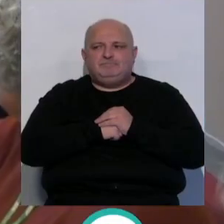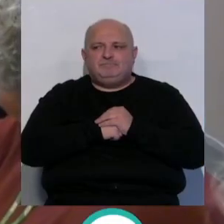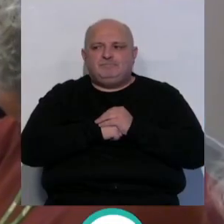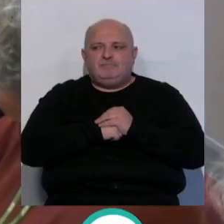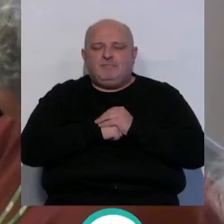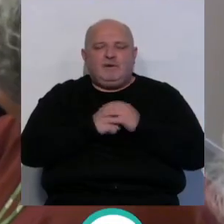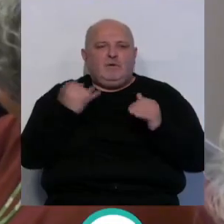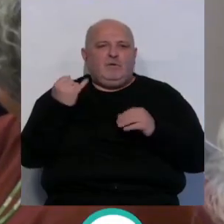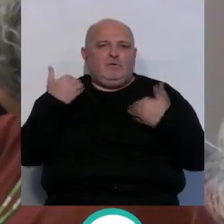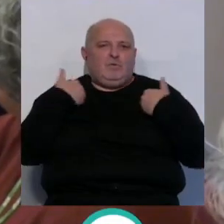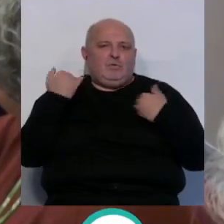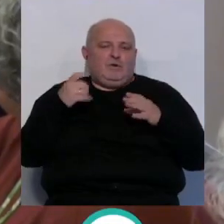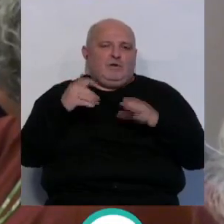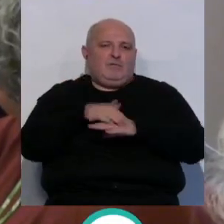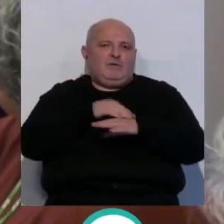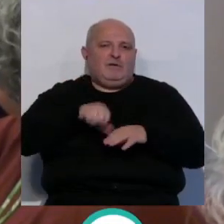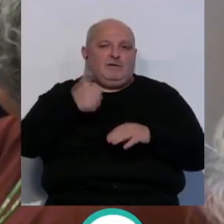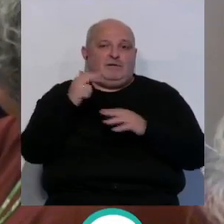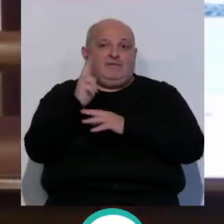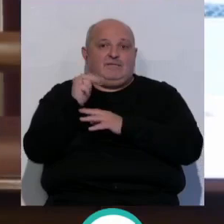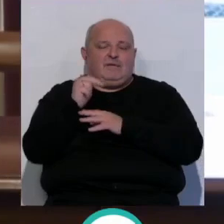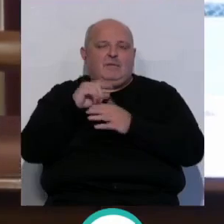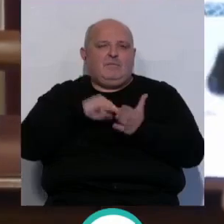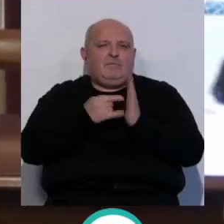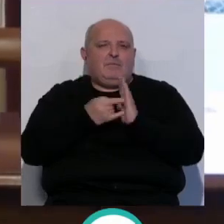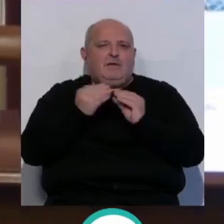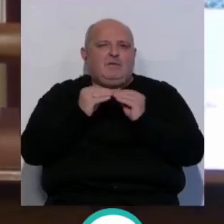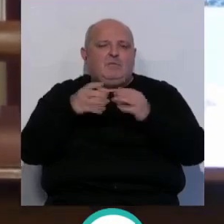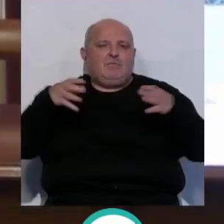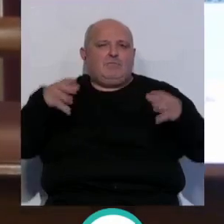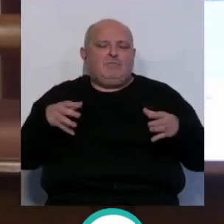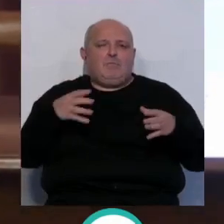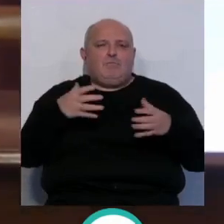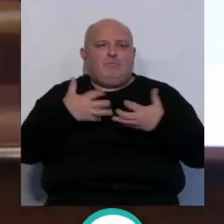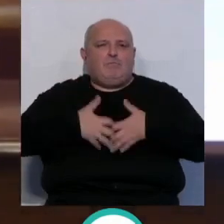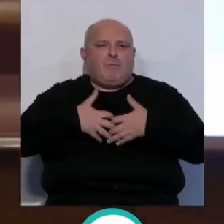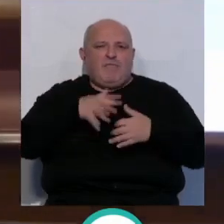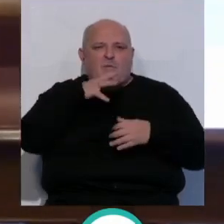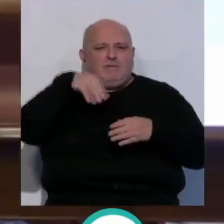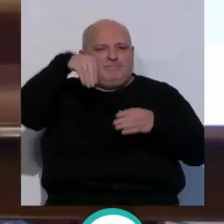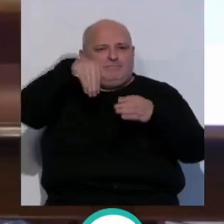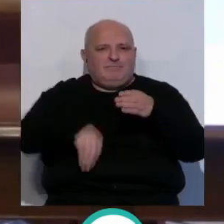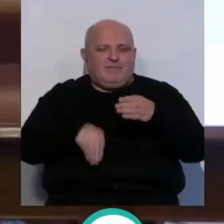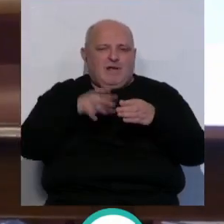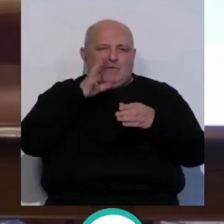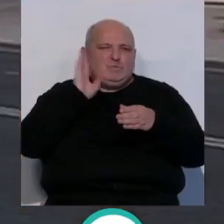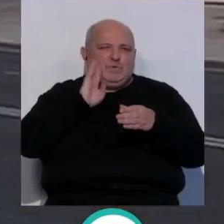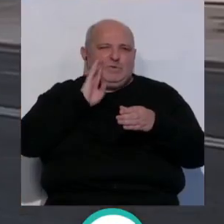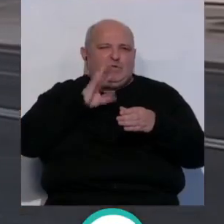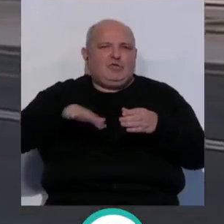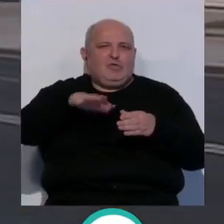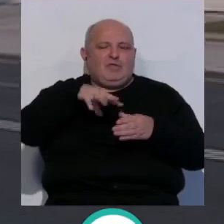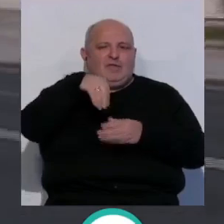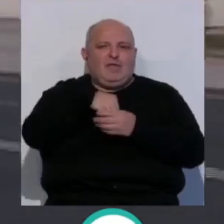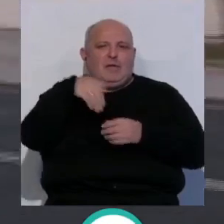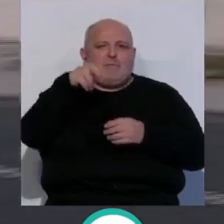La Junta de Gobierno local ha aprobado este viernes el proyecto para instalar una nueva bomba sumergible para aguas residuales en la estación de